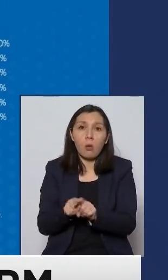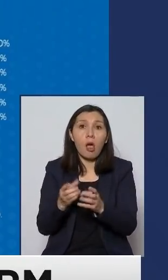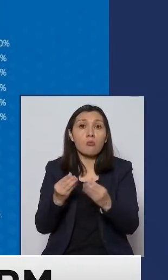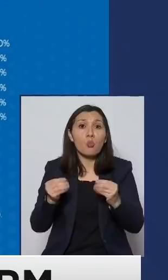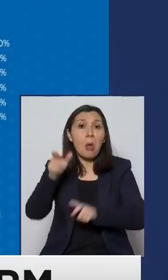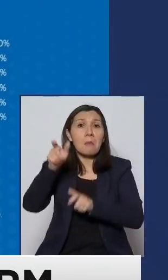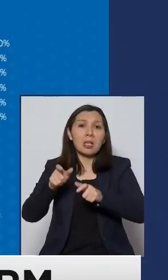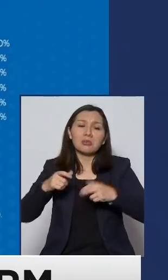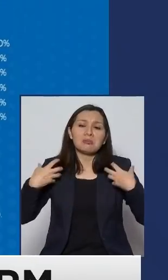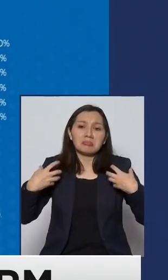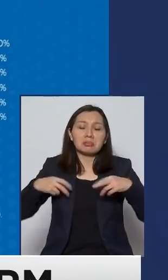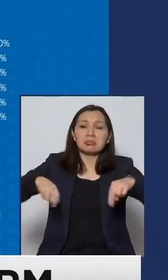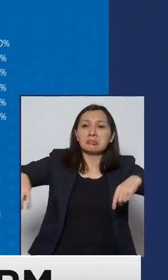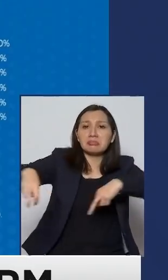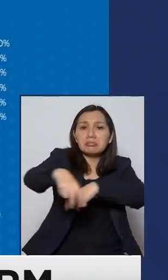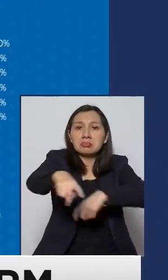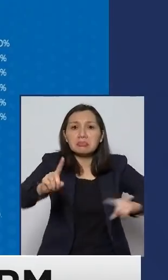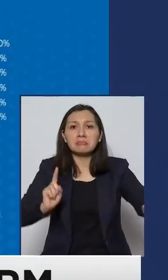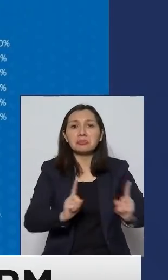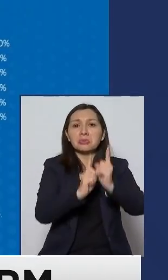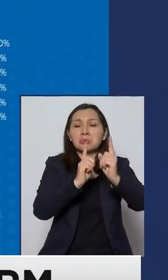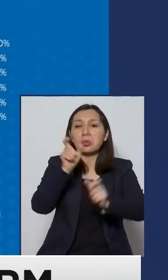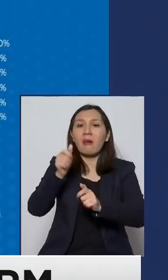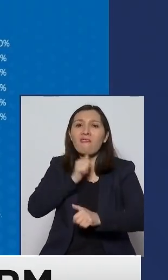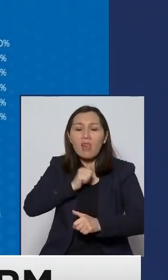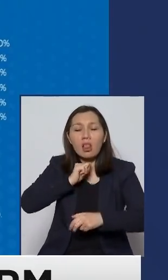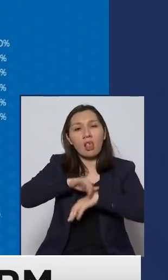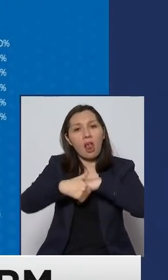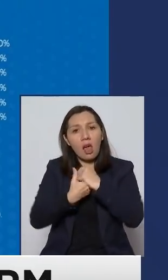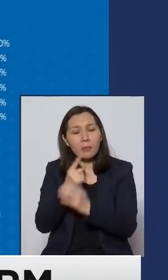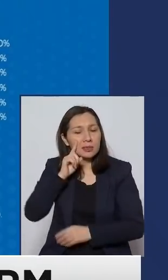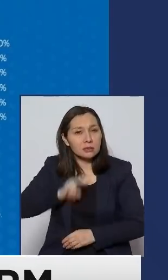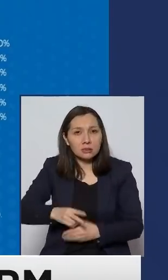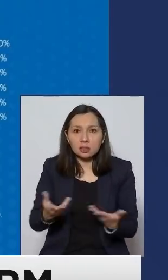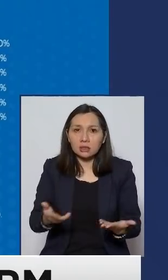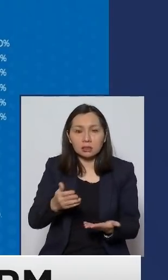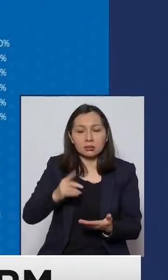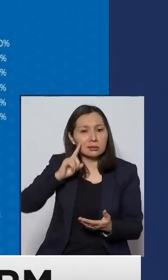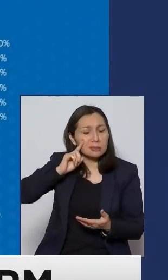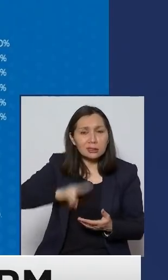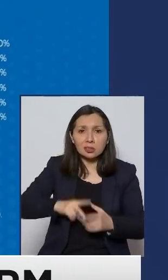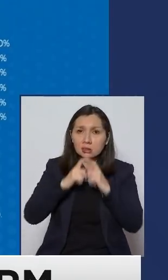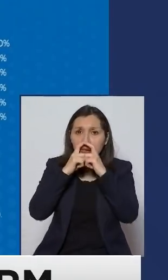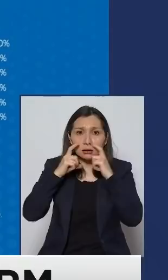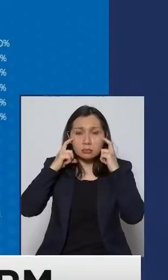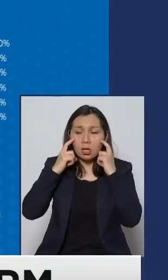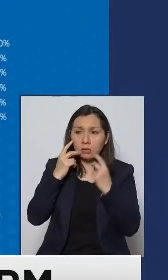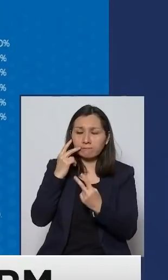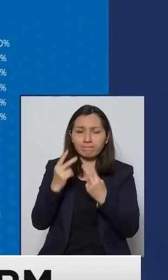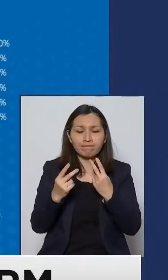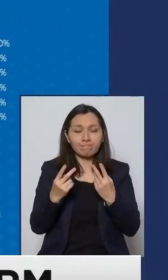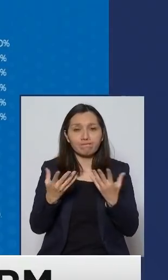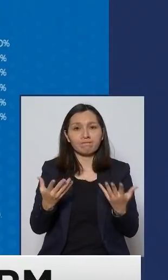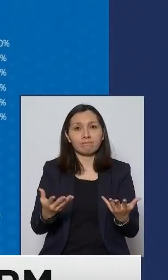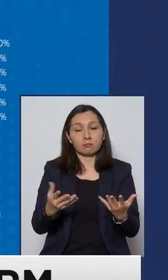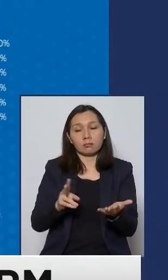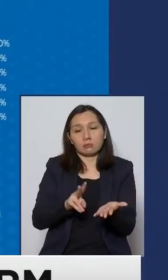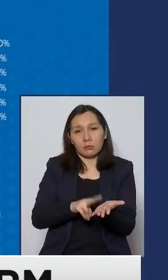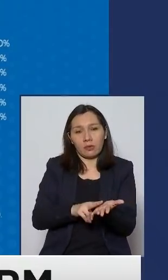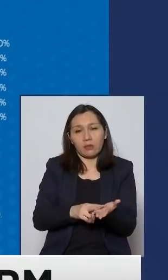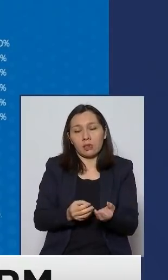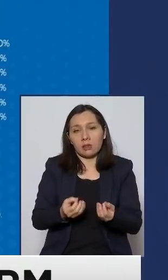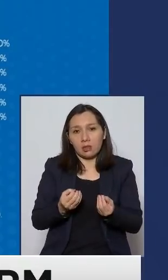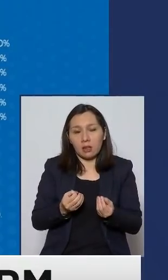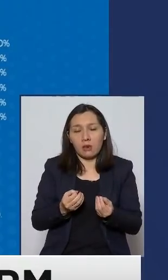de movilidad de contacto con otros de falta de lavado de manos de falta de uso de mascarilla que es evidente